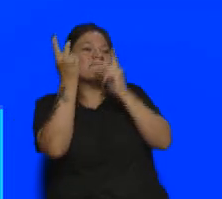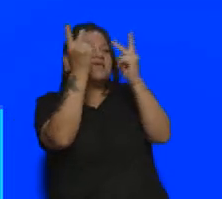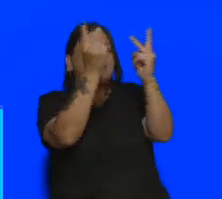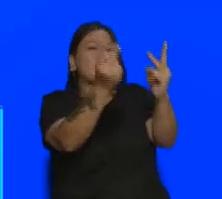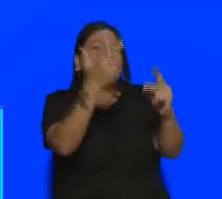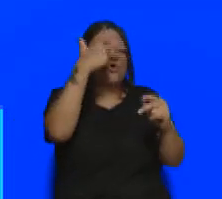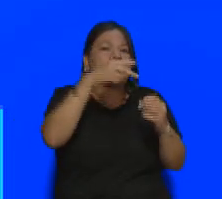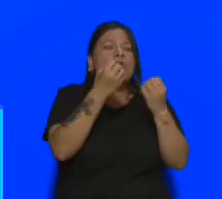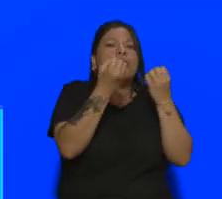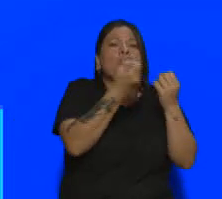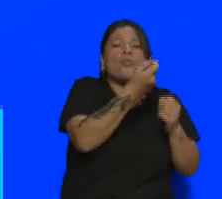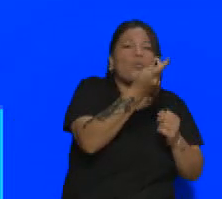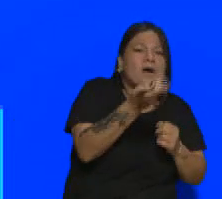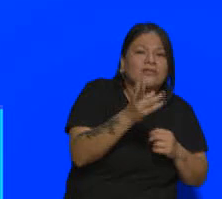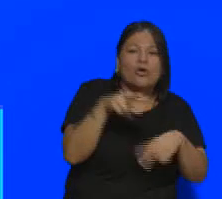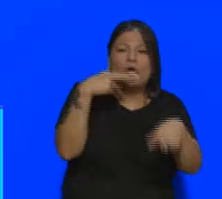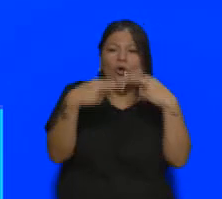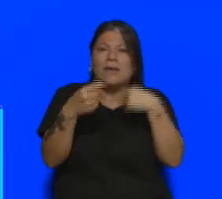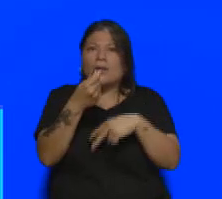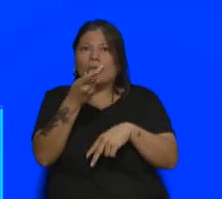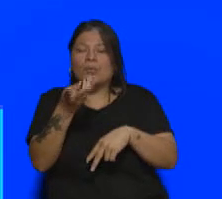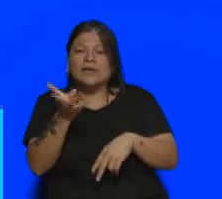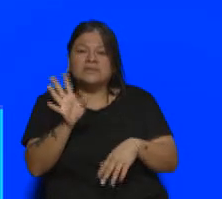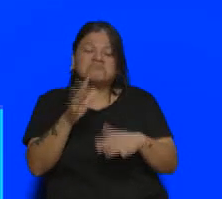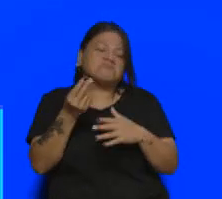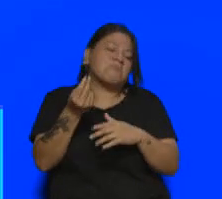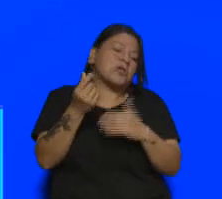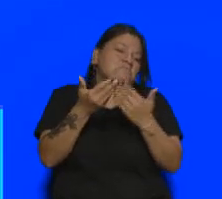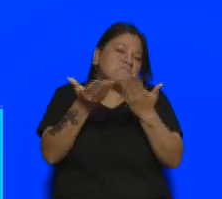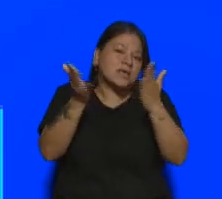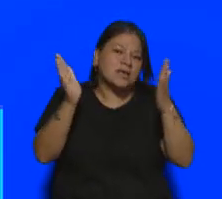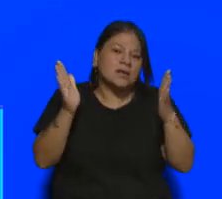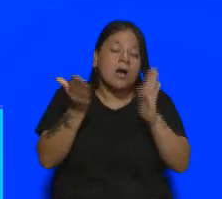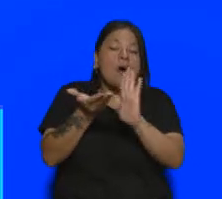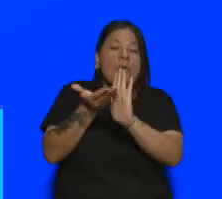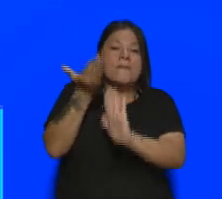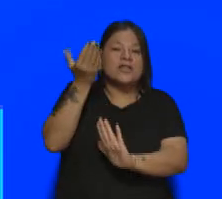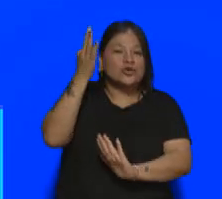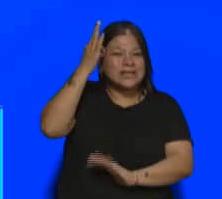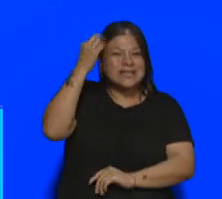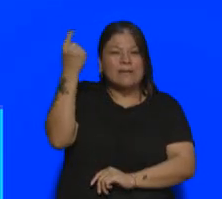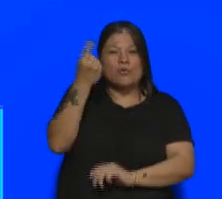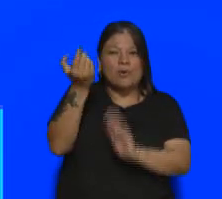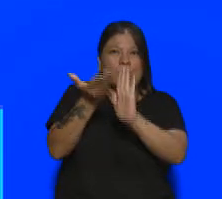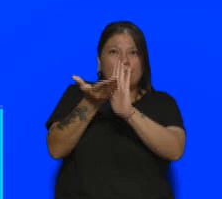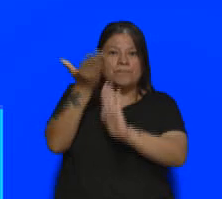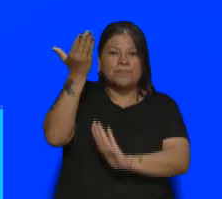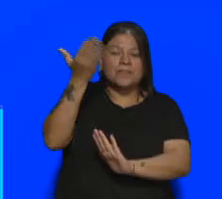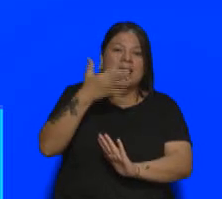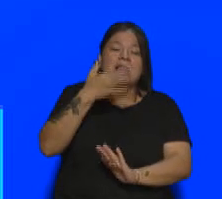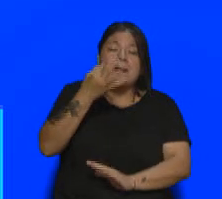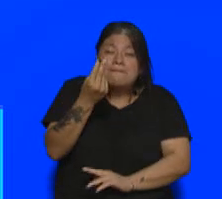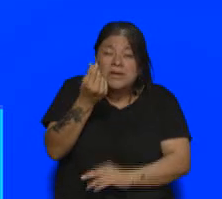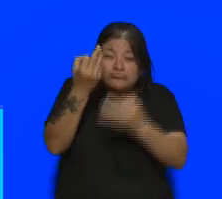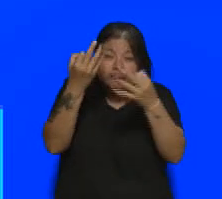uno y otro. Dentro del valor es lo que se está hablando en general, de un aumento del 30%. O sea, la verdad que no podemos hablar de